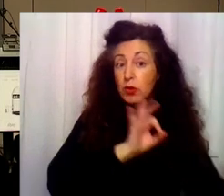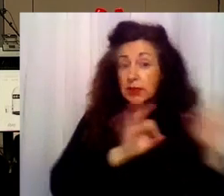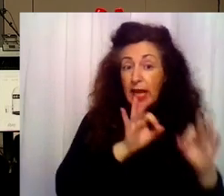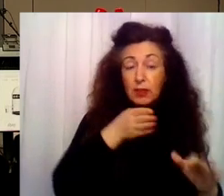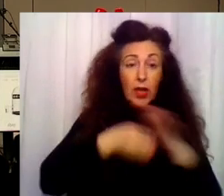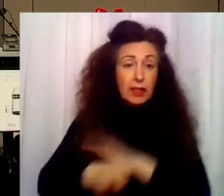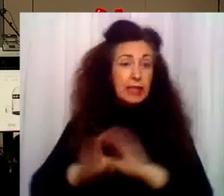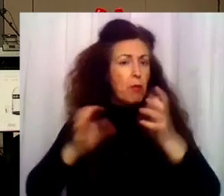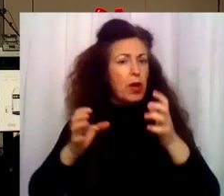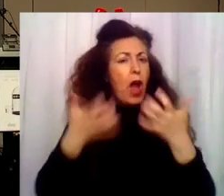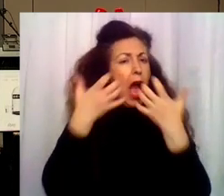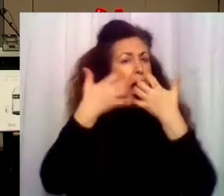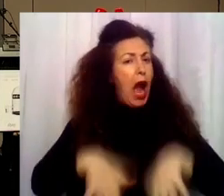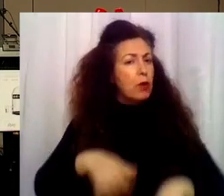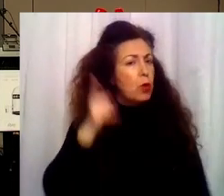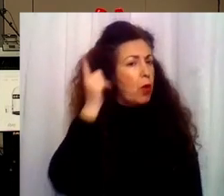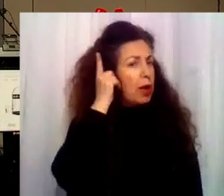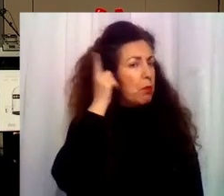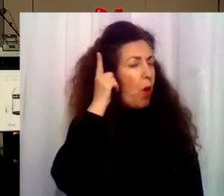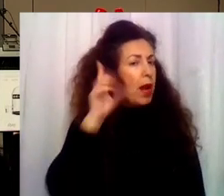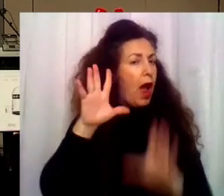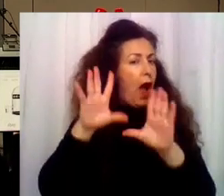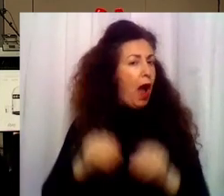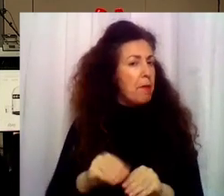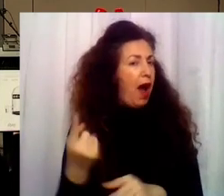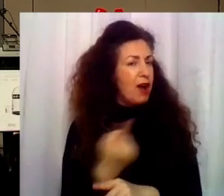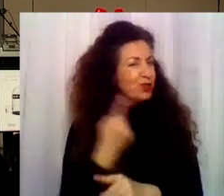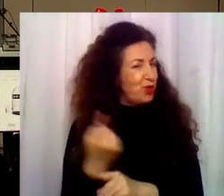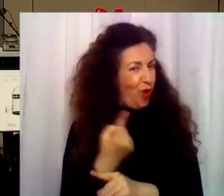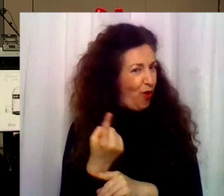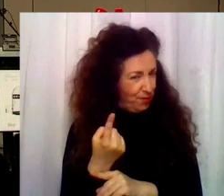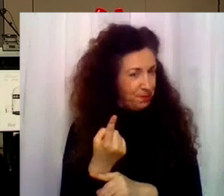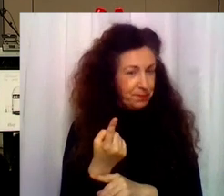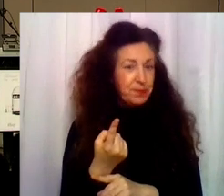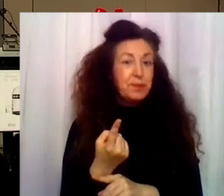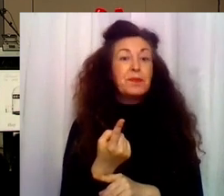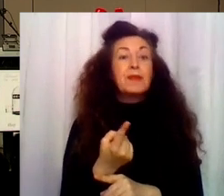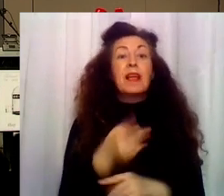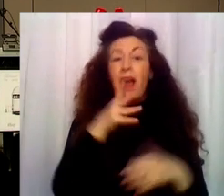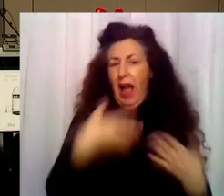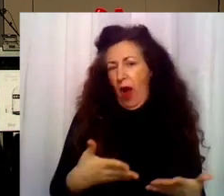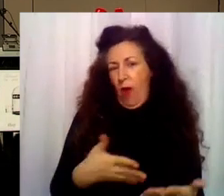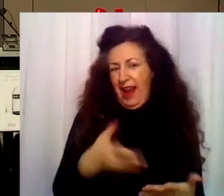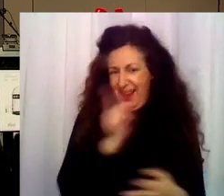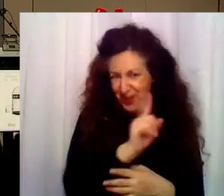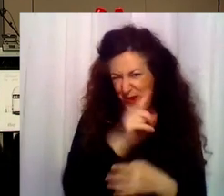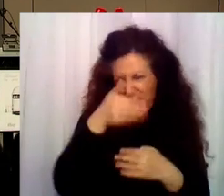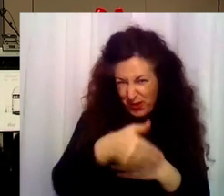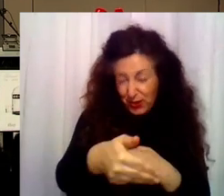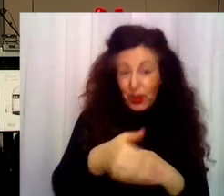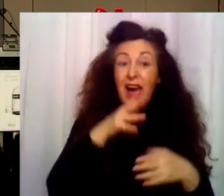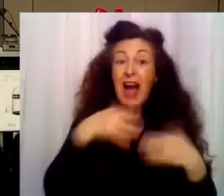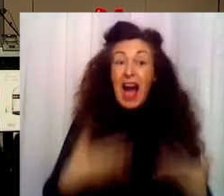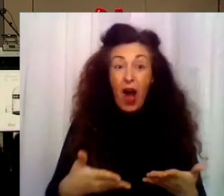aparatos todavía no están a nuestro alcance. Sí los que tienen en sus bolsillos. Así que, aunque estén en casa, cójanlos